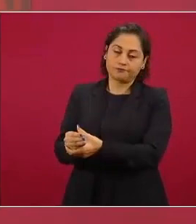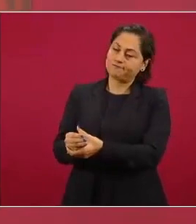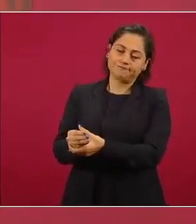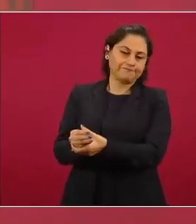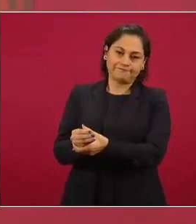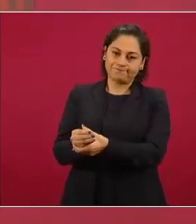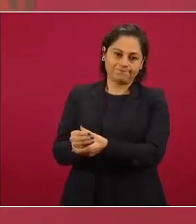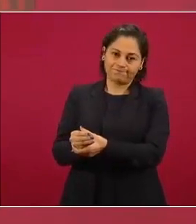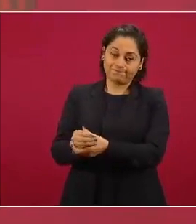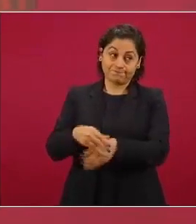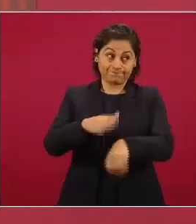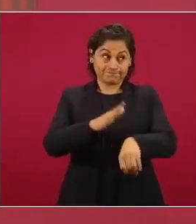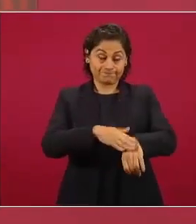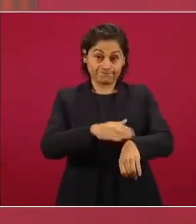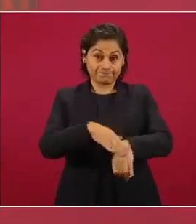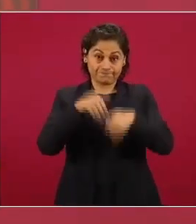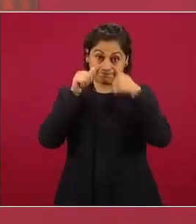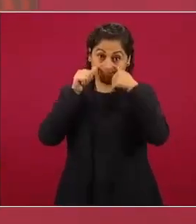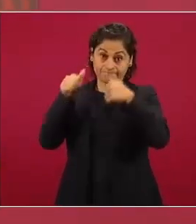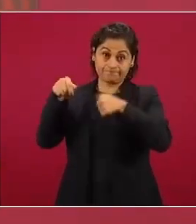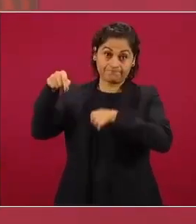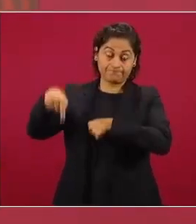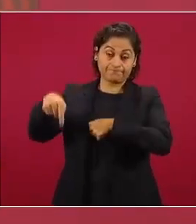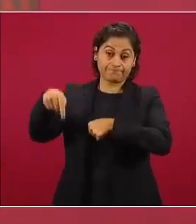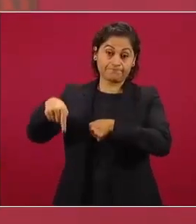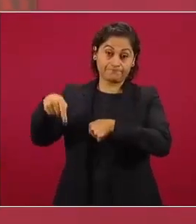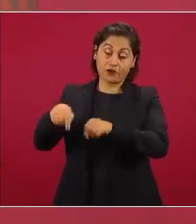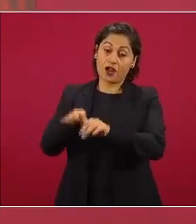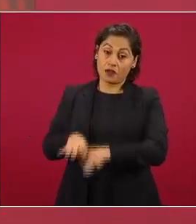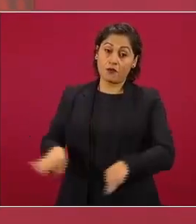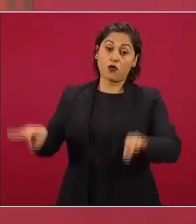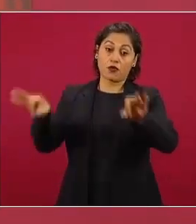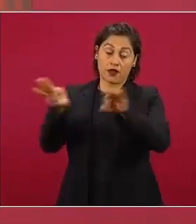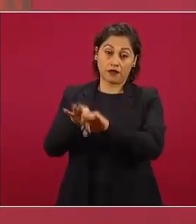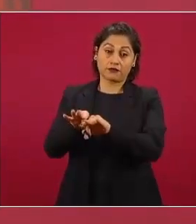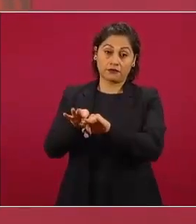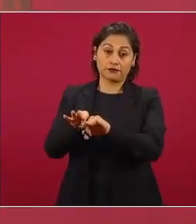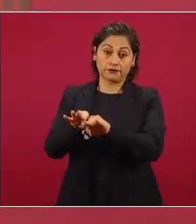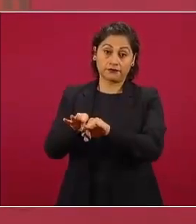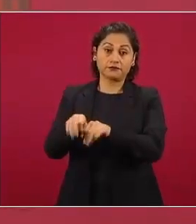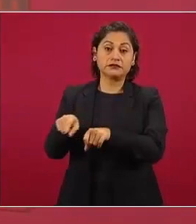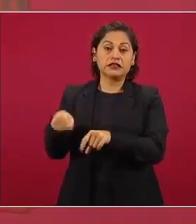la Secretaría de la Defensa las Fuerzas Armadas